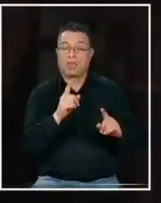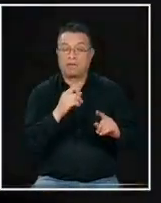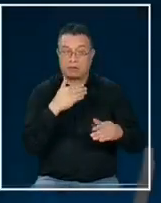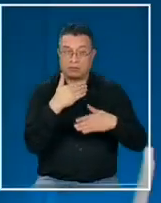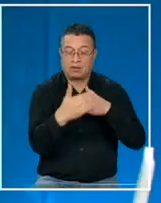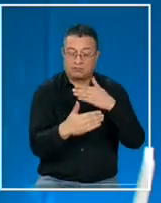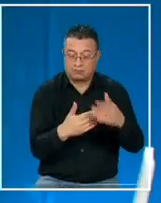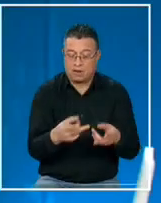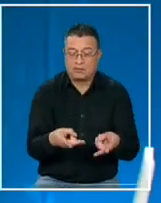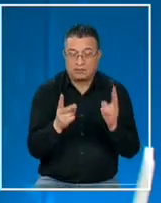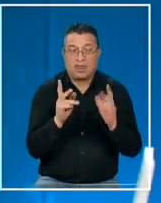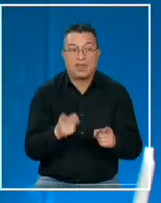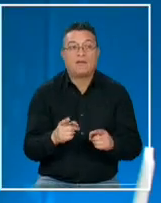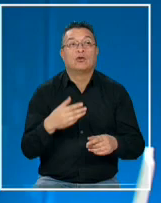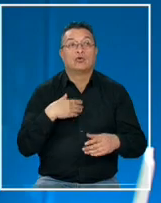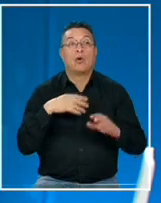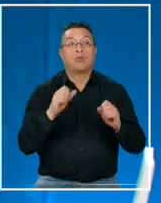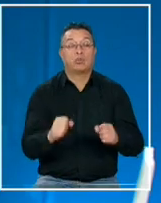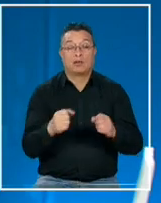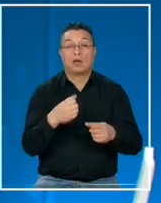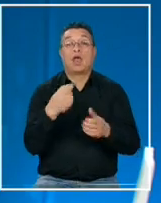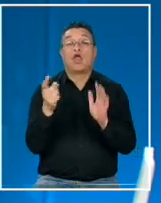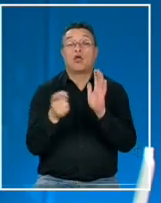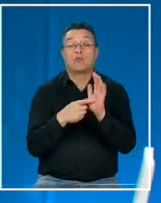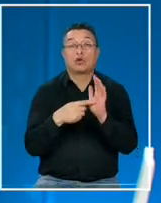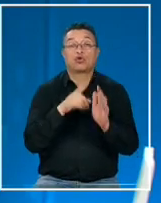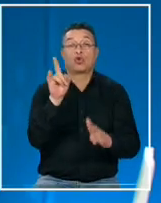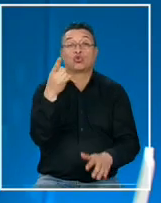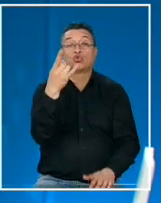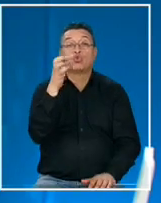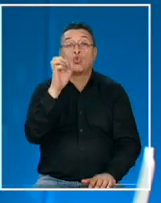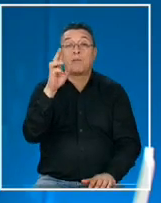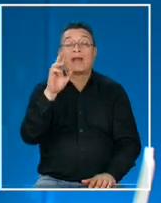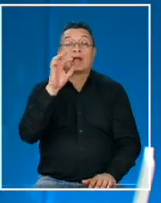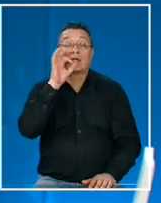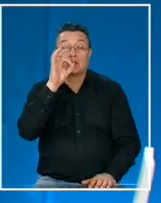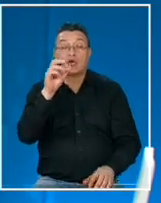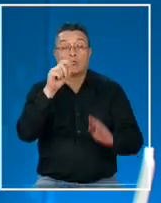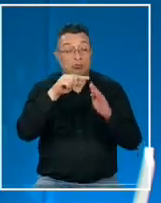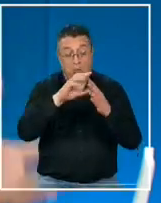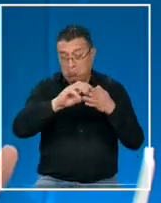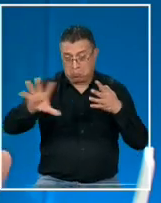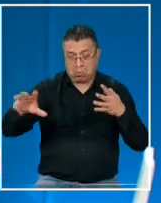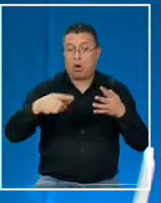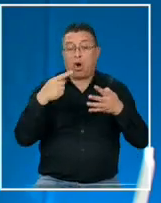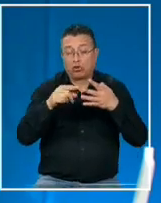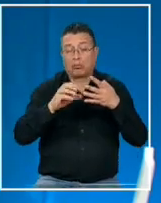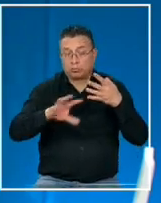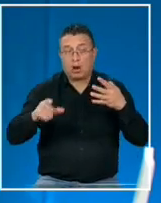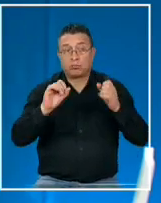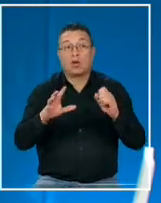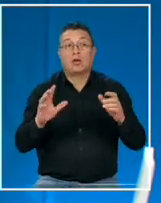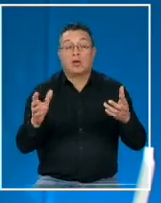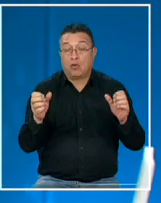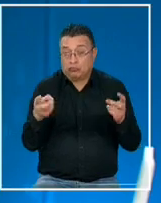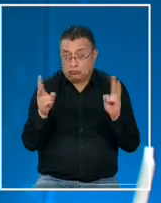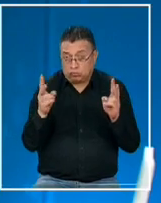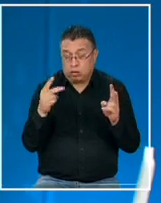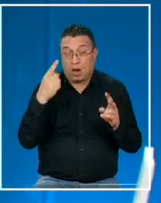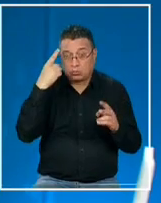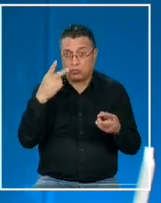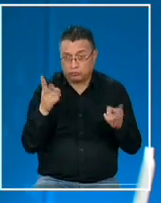para avanzar yo estaría dispuesto a renunciar al impuesto a los superricos y a otros aspectos de la reforma si es que se quedara el impuesto a los superricos